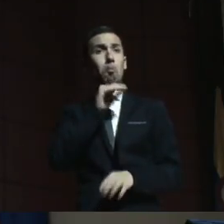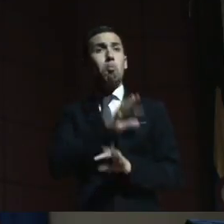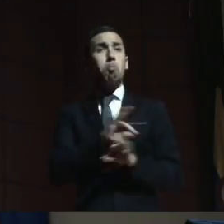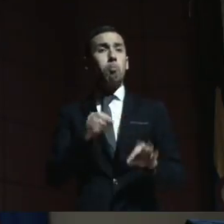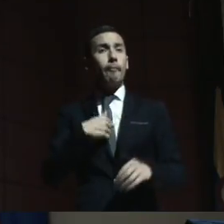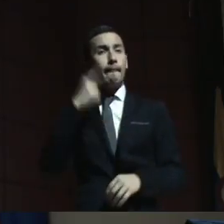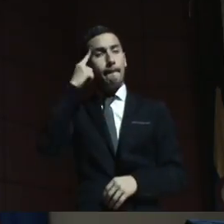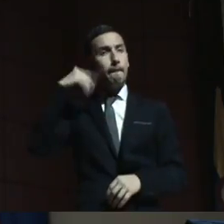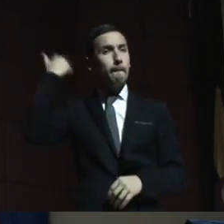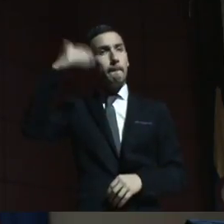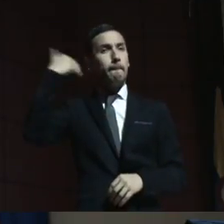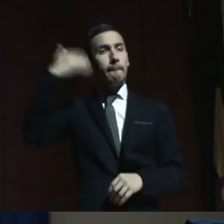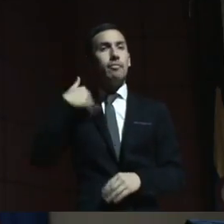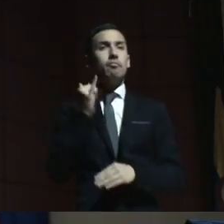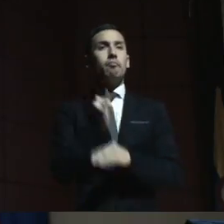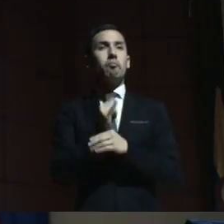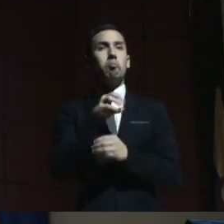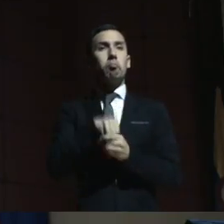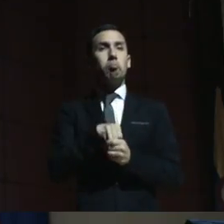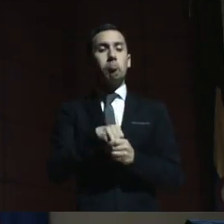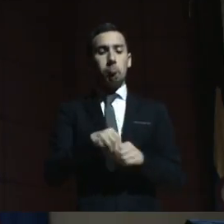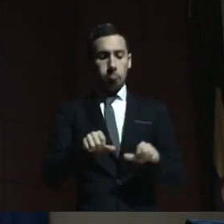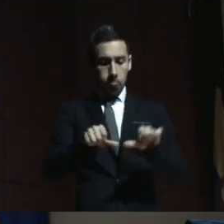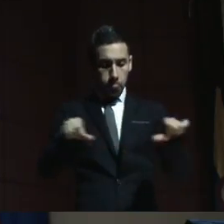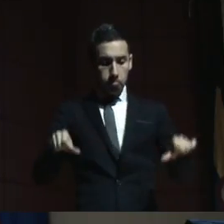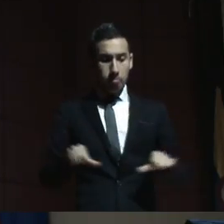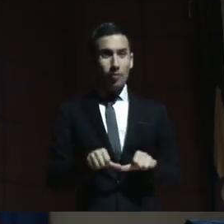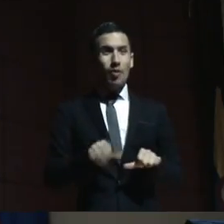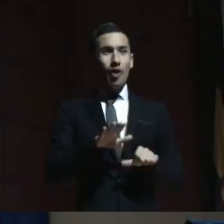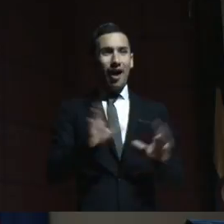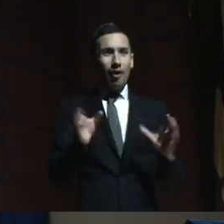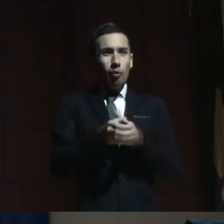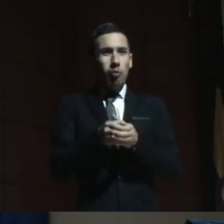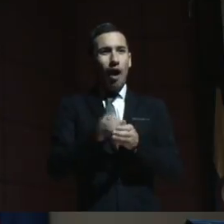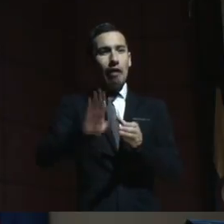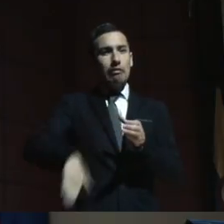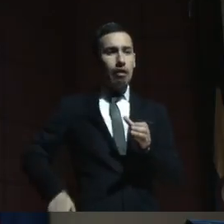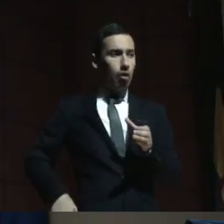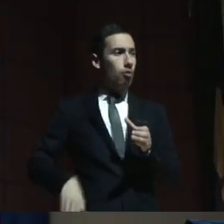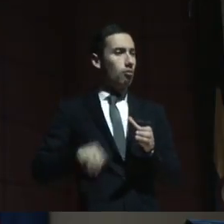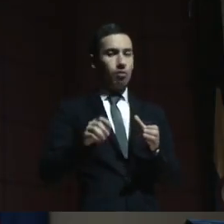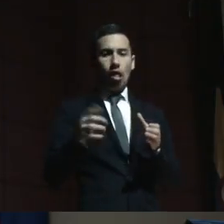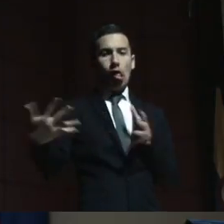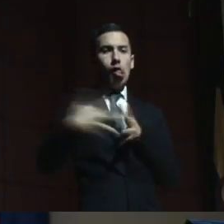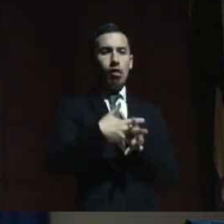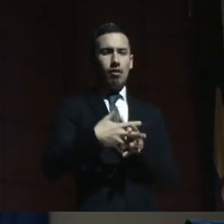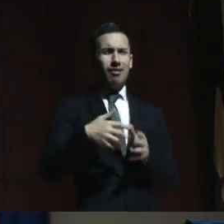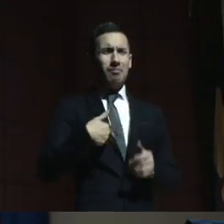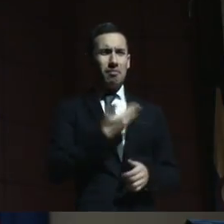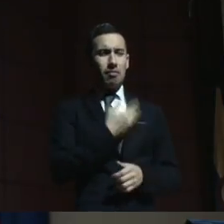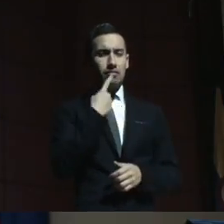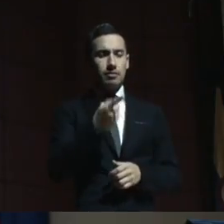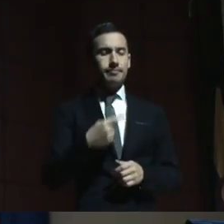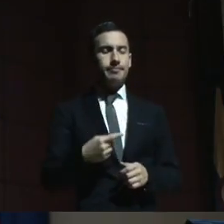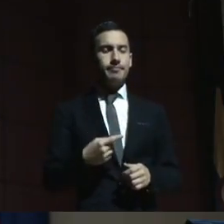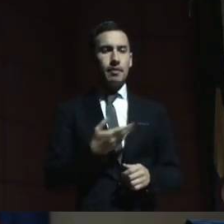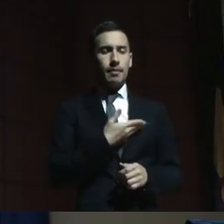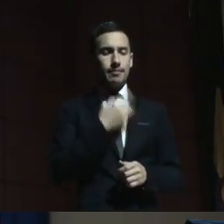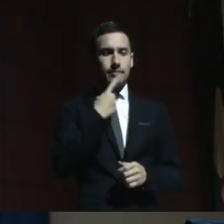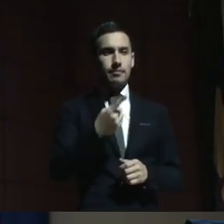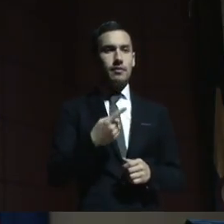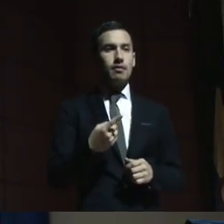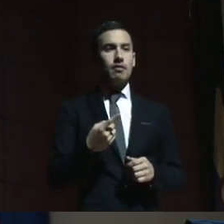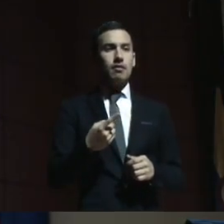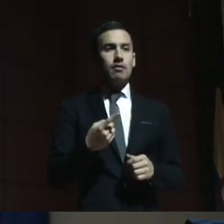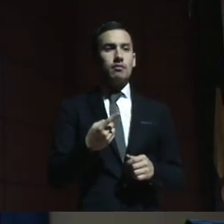en la institución donde la tienen, la tienen en el grupo de los más atrasados, o sea, dicho por la mamá, ¿sí? Y a mí sí,